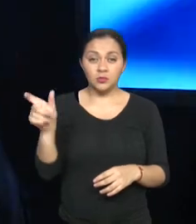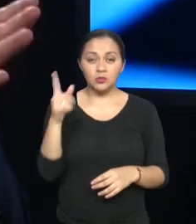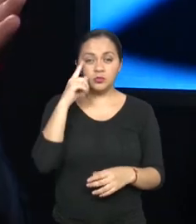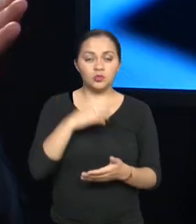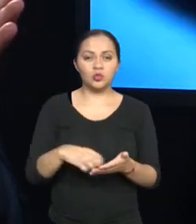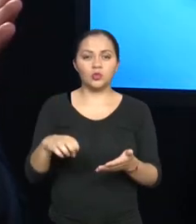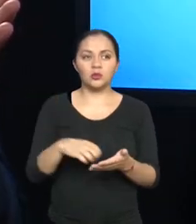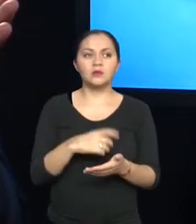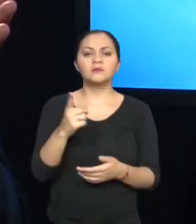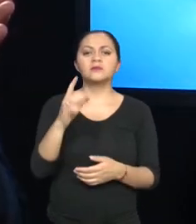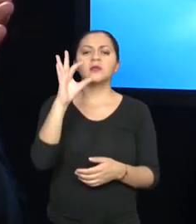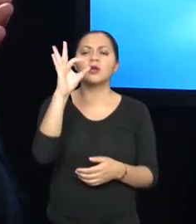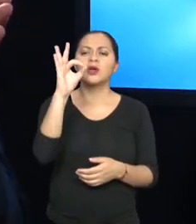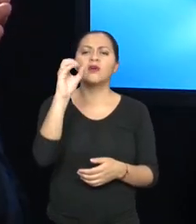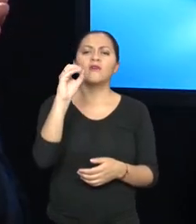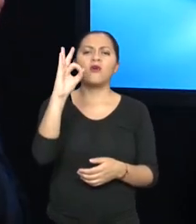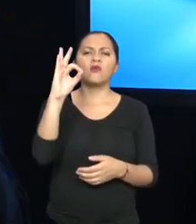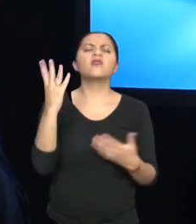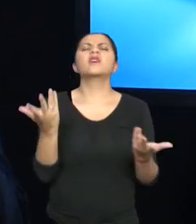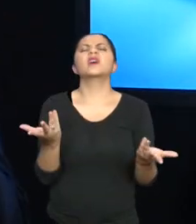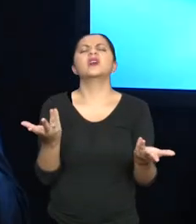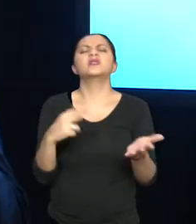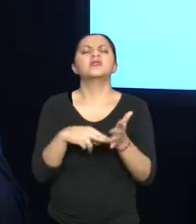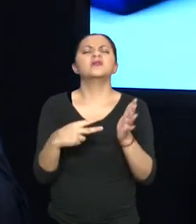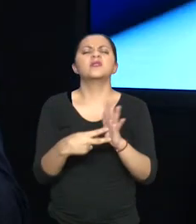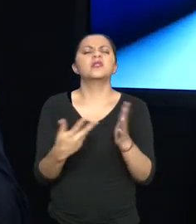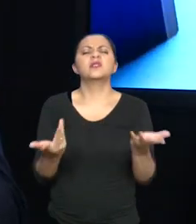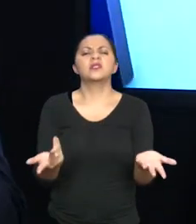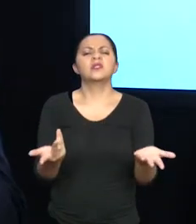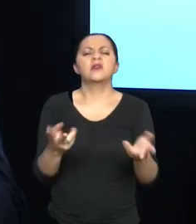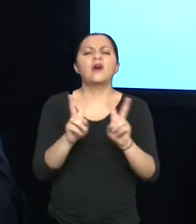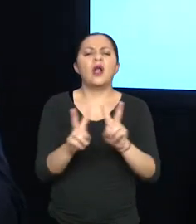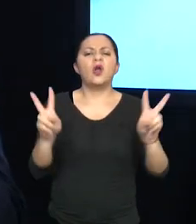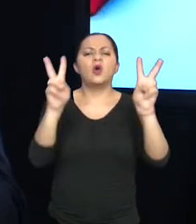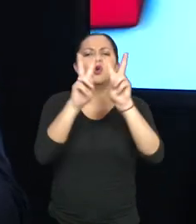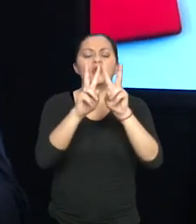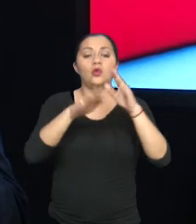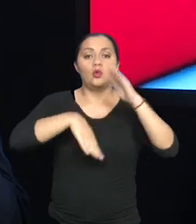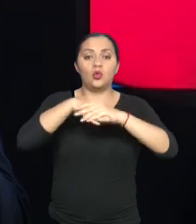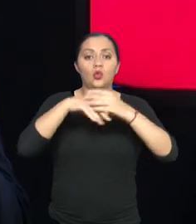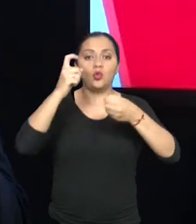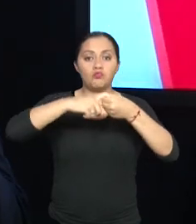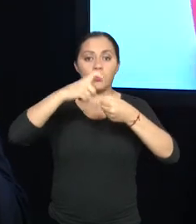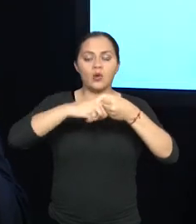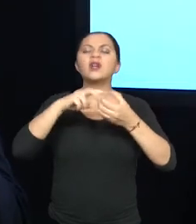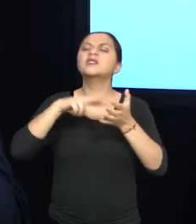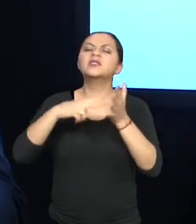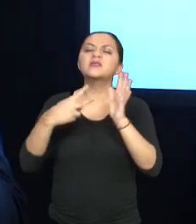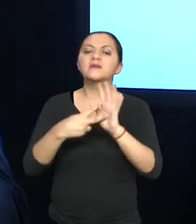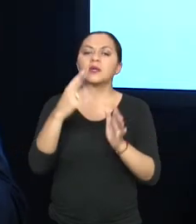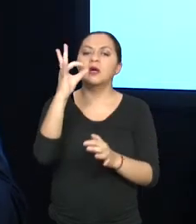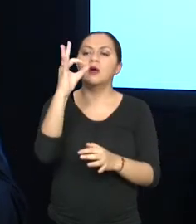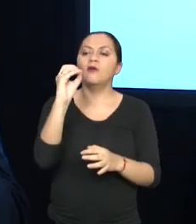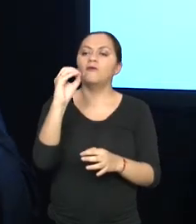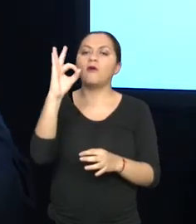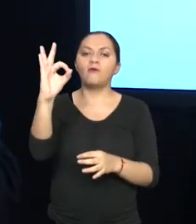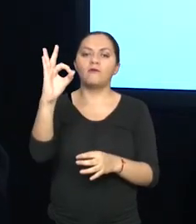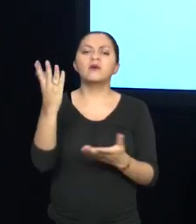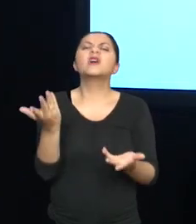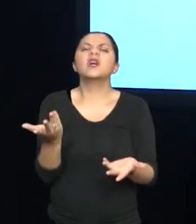¿qué es el precio FOB? Porque ahora tenemos un cupo del precio FOB. ¿Qué significaría y cómo